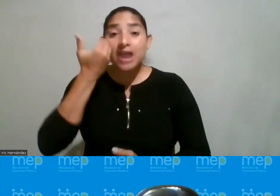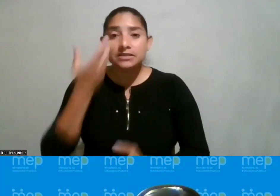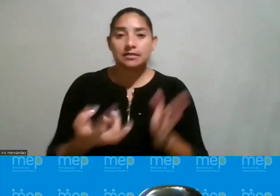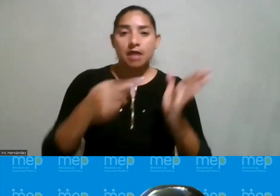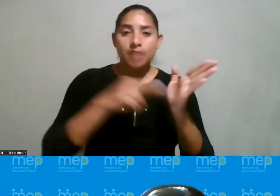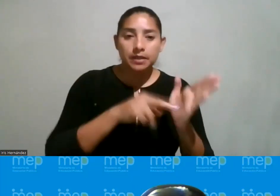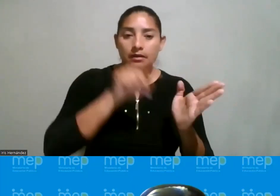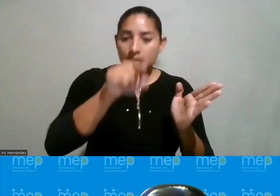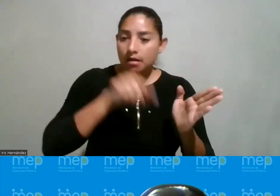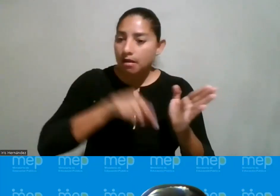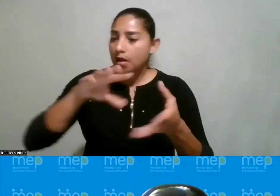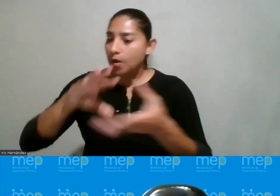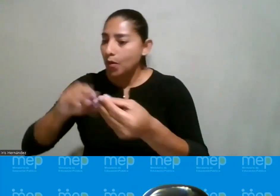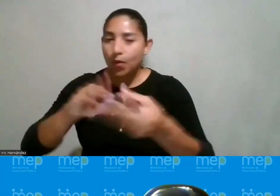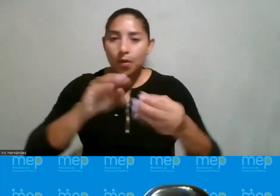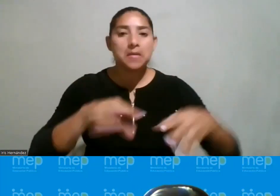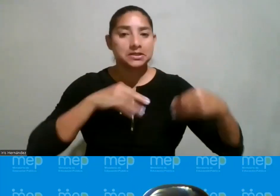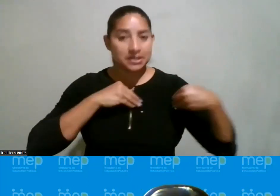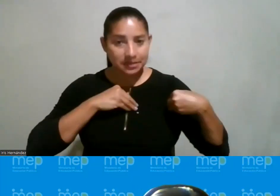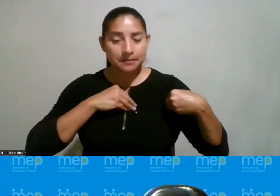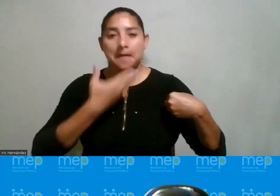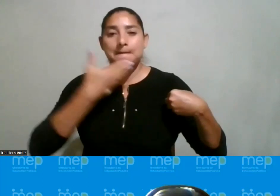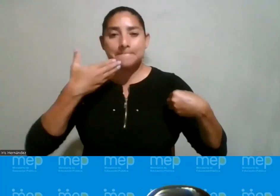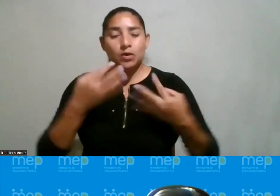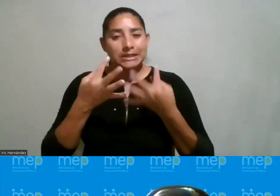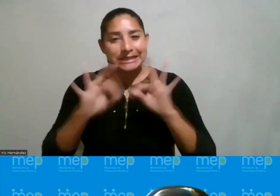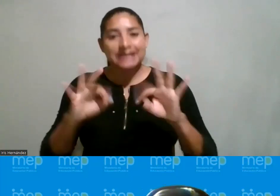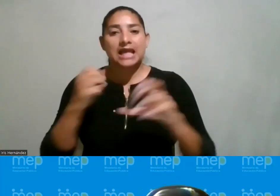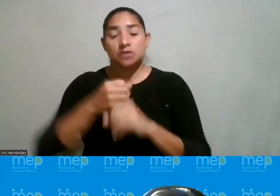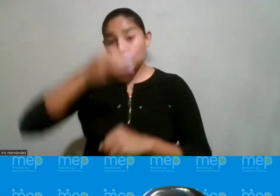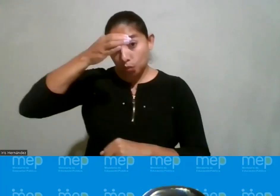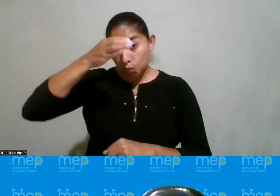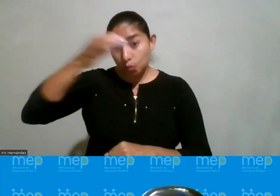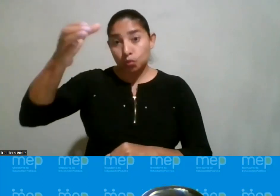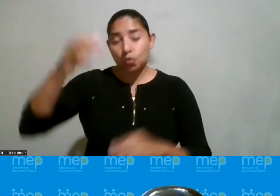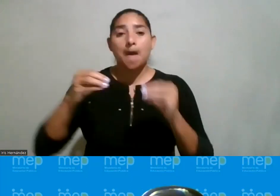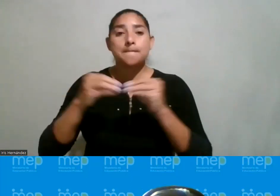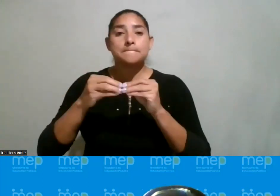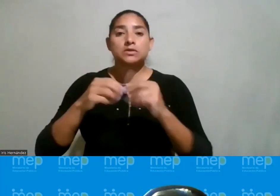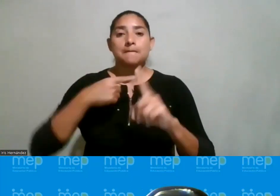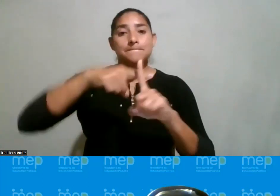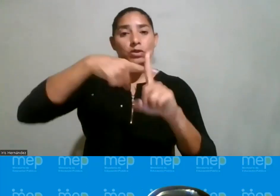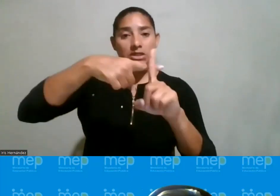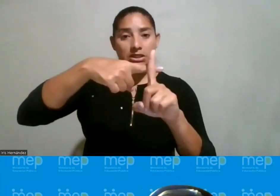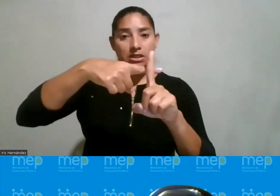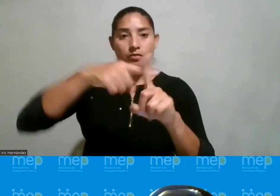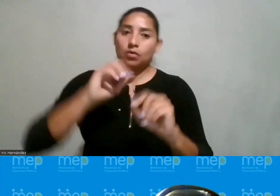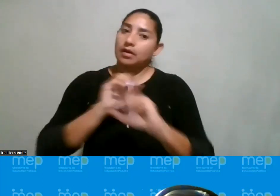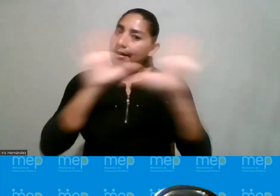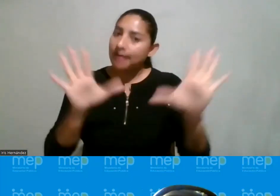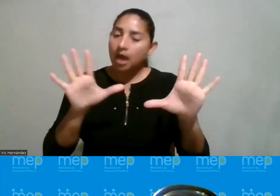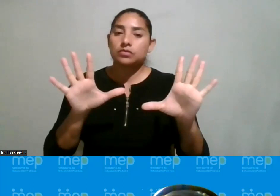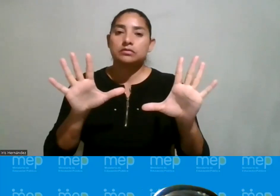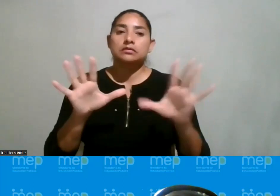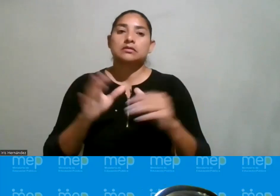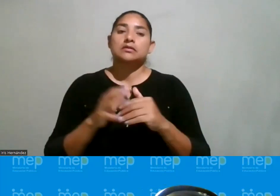y podría ser mucho más aceptada digamos tratar de ir haciendo cultura mucho en positivo por supuesto sin dejar el